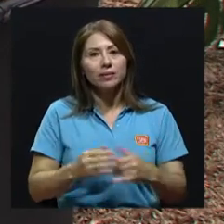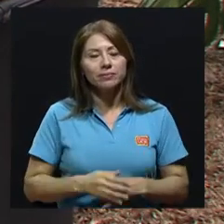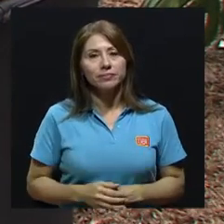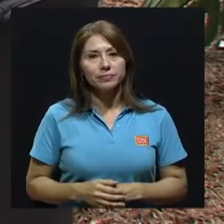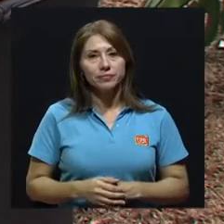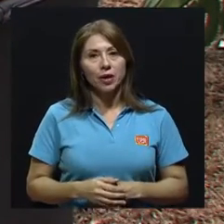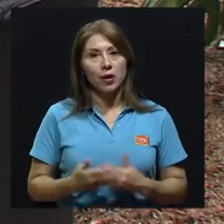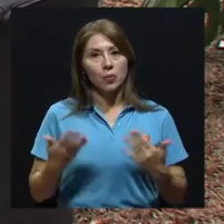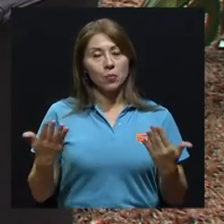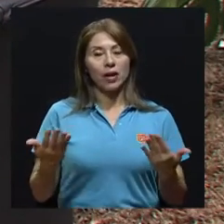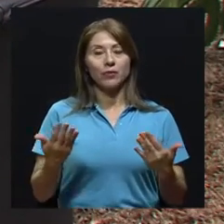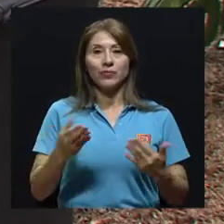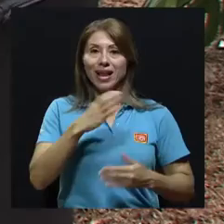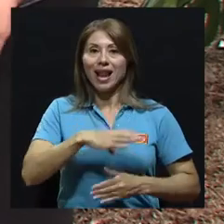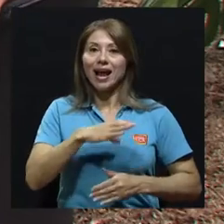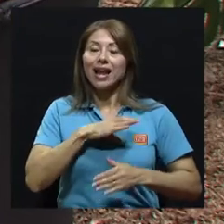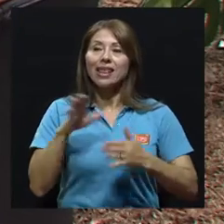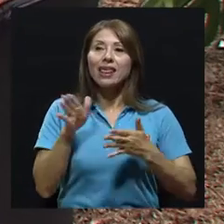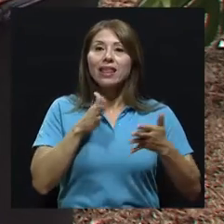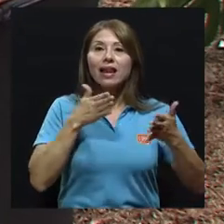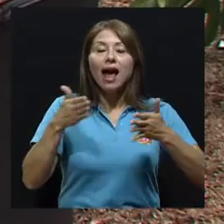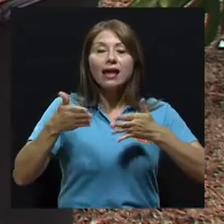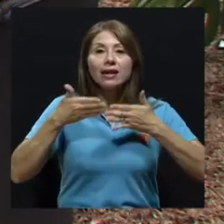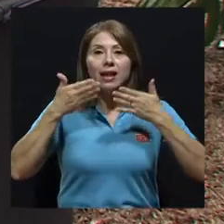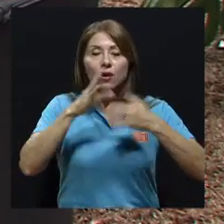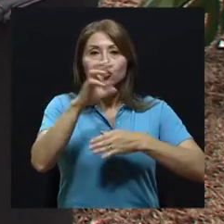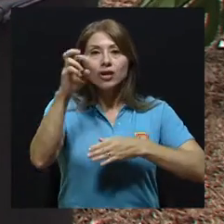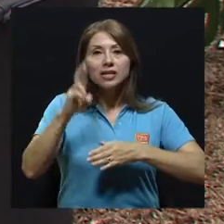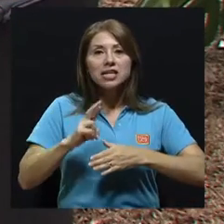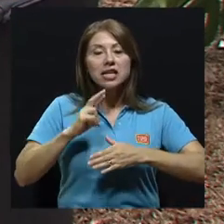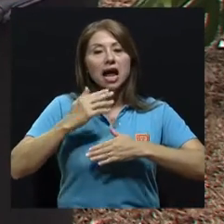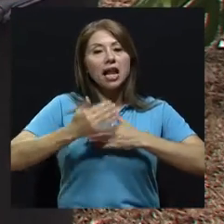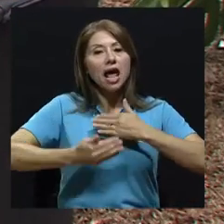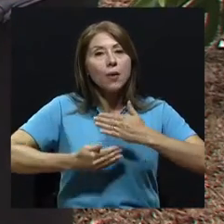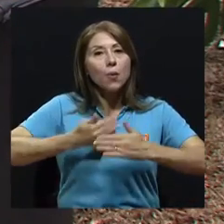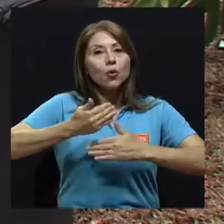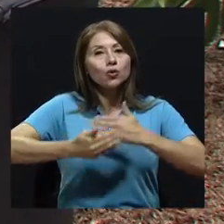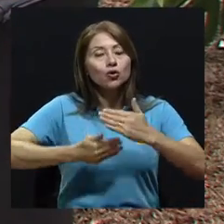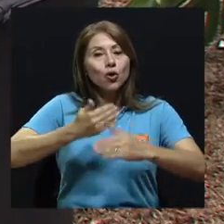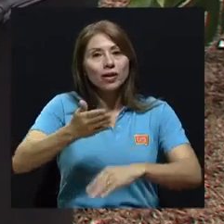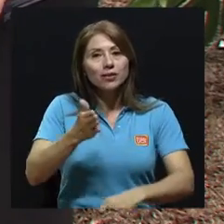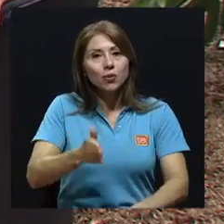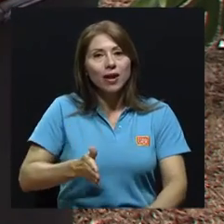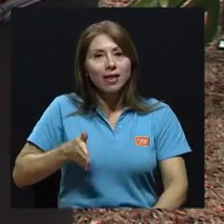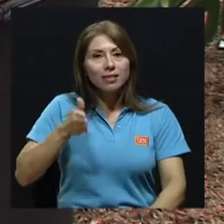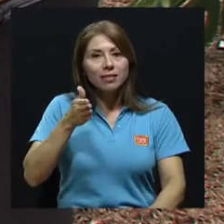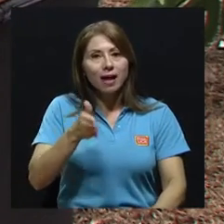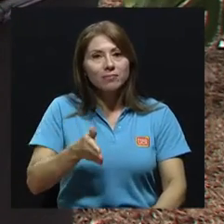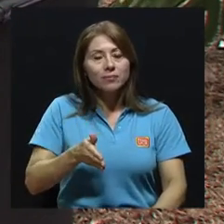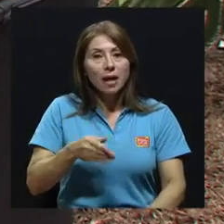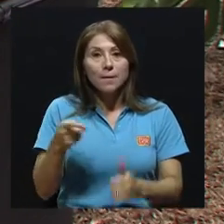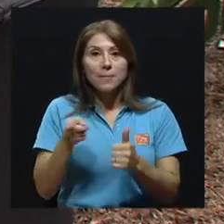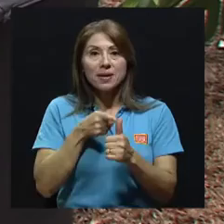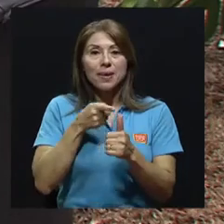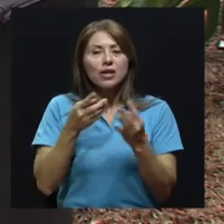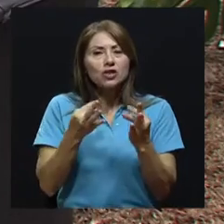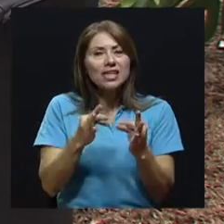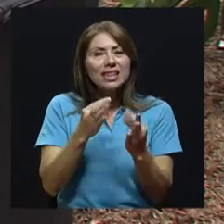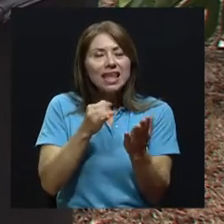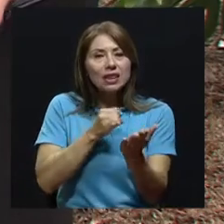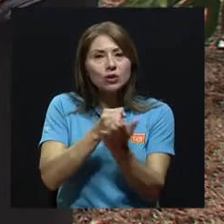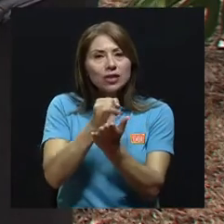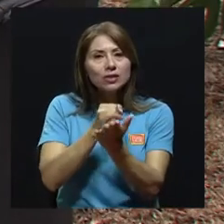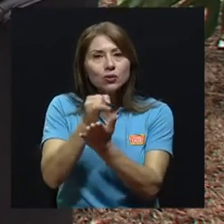Bueno, la evolución de la calidad del aire en Costa Rica ha sido un poquito lenta. Digamos, los primeros estudios en calidad del aire, los primeros